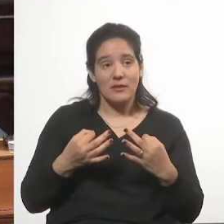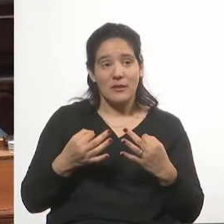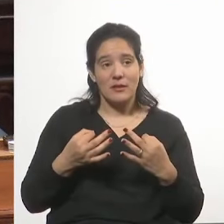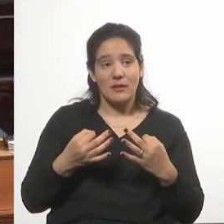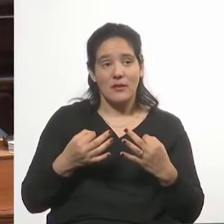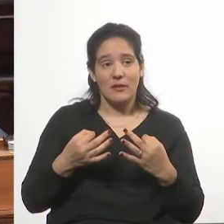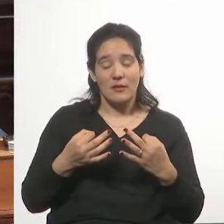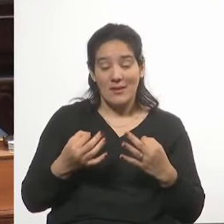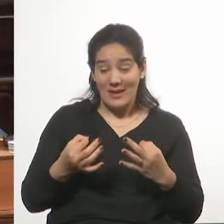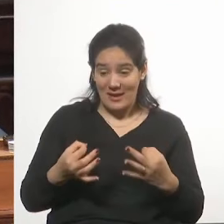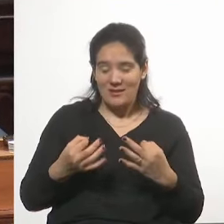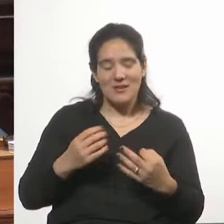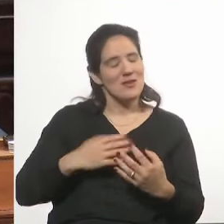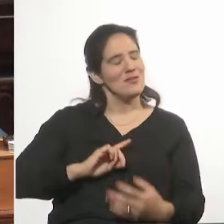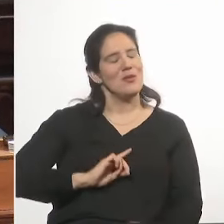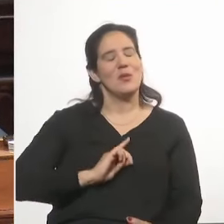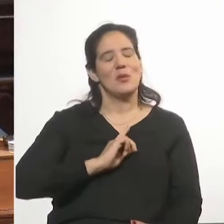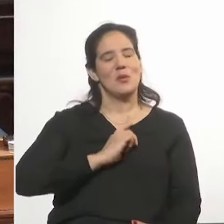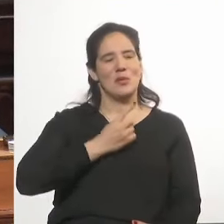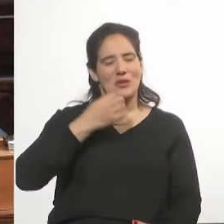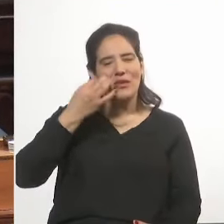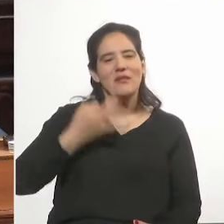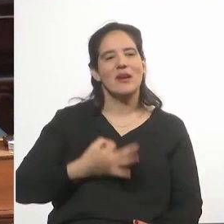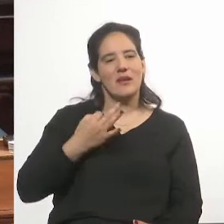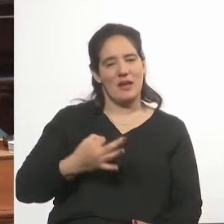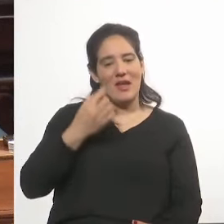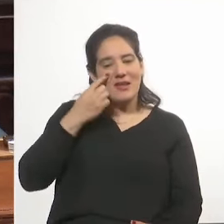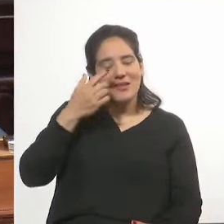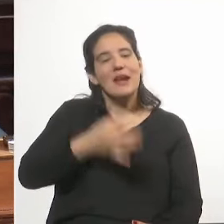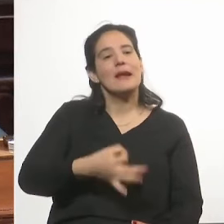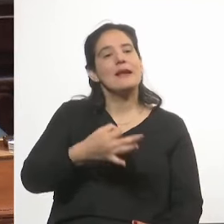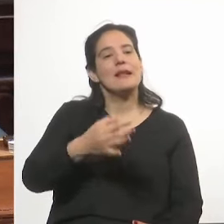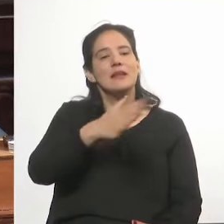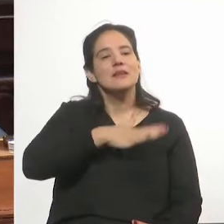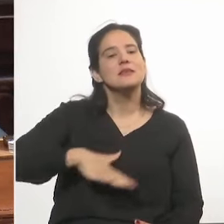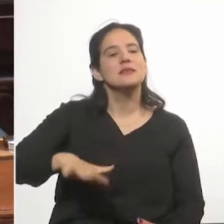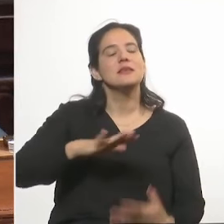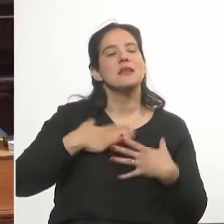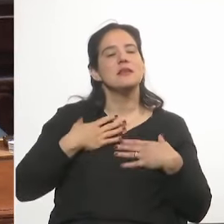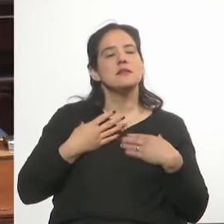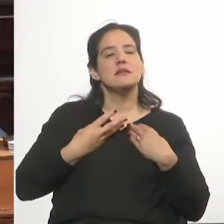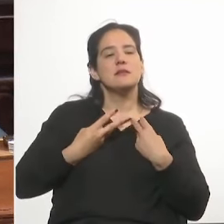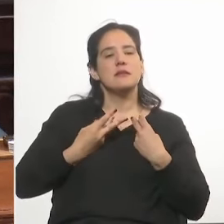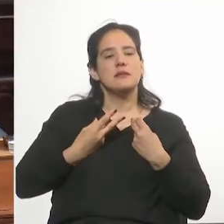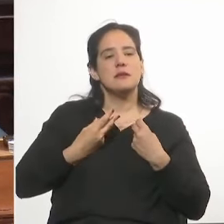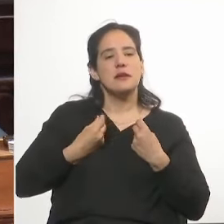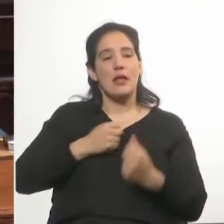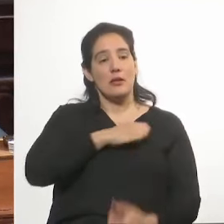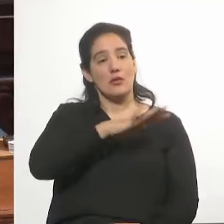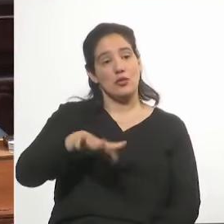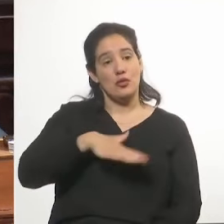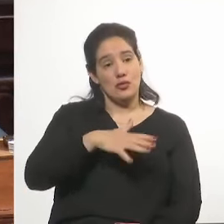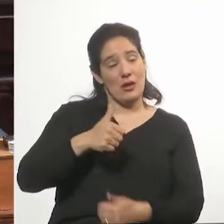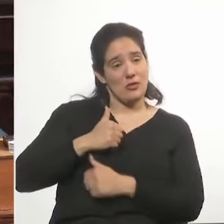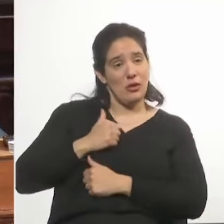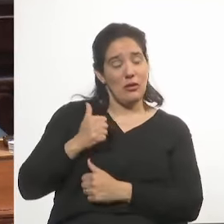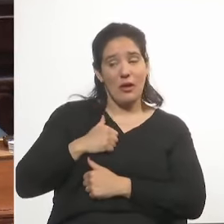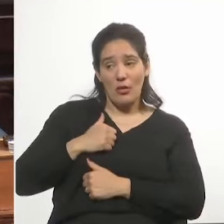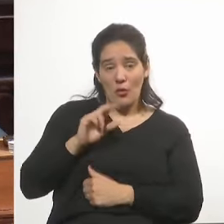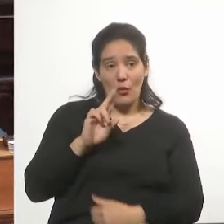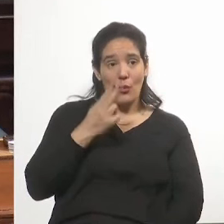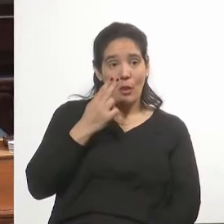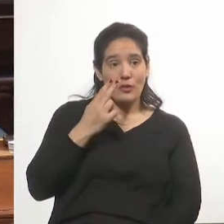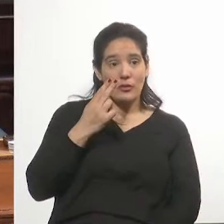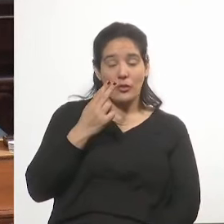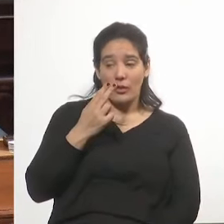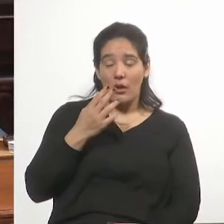enaltecedor ver esa realidad, esa sensibilidad social de soldados que de repente